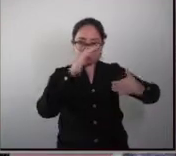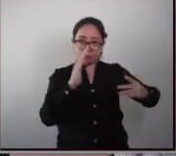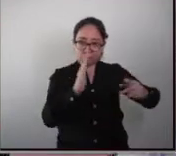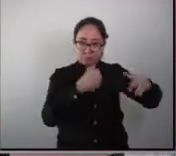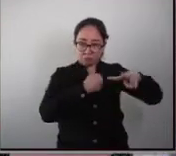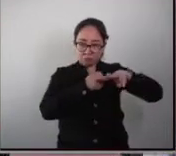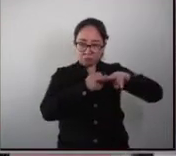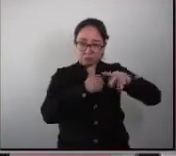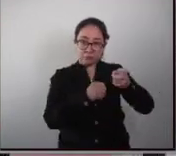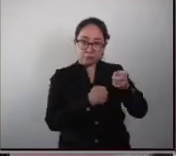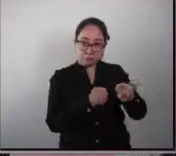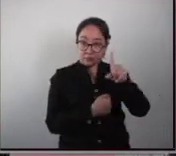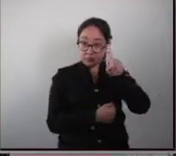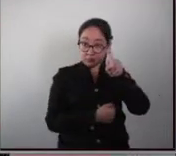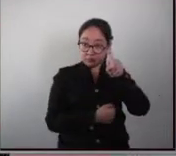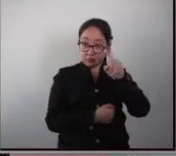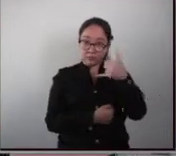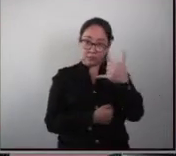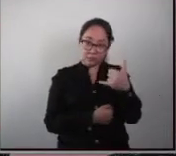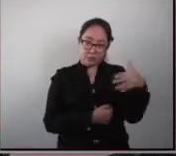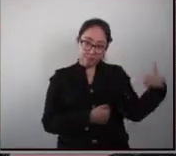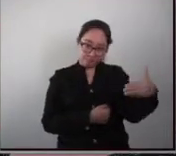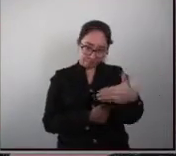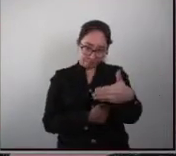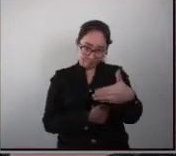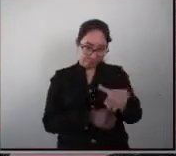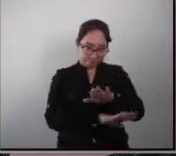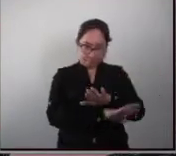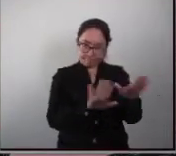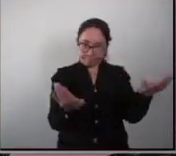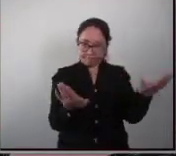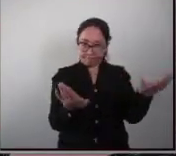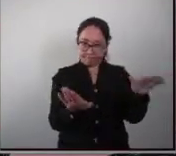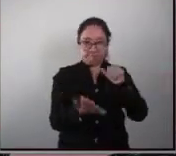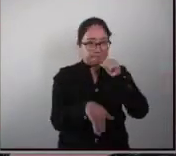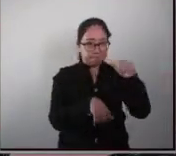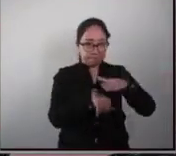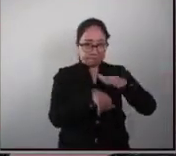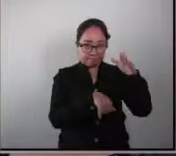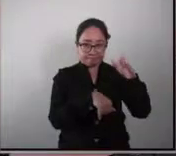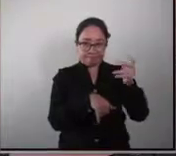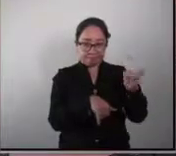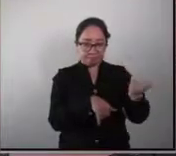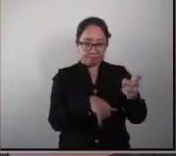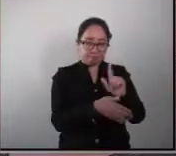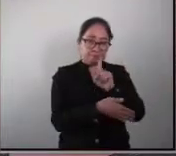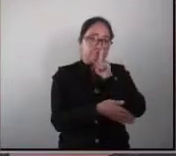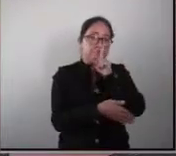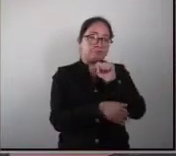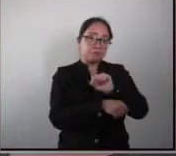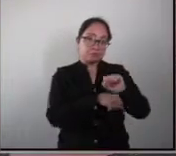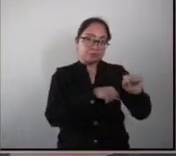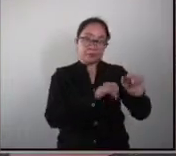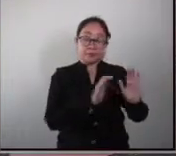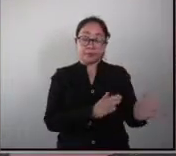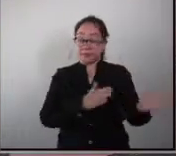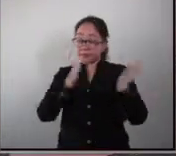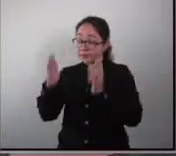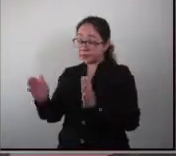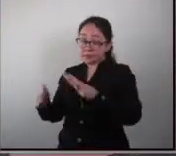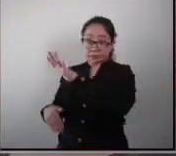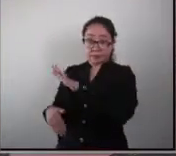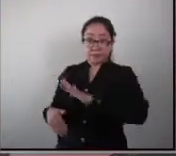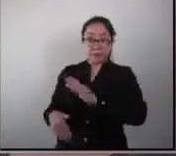exclusivamente el agua y los peces que son tanques simples y esto ya son tanques